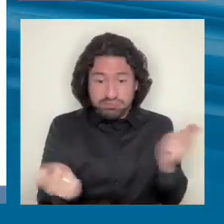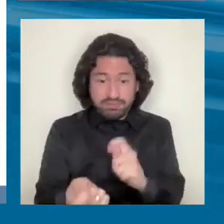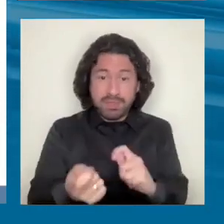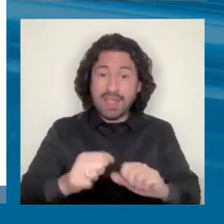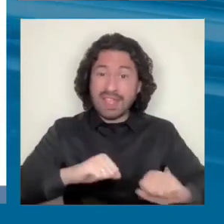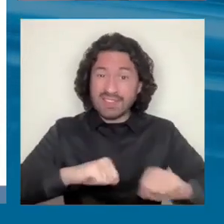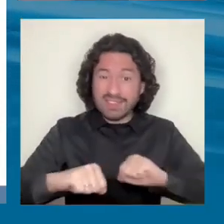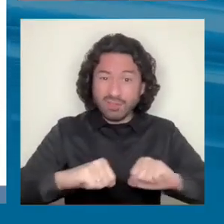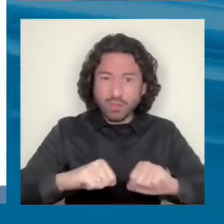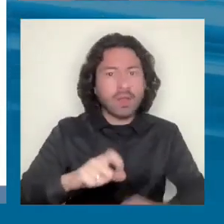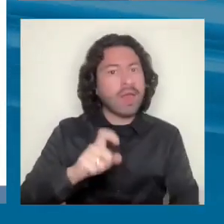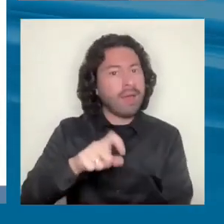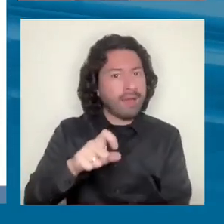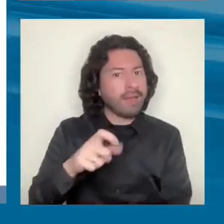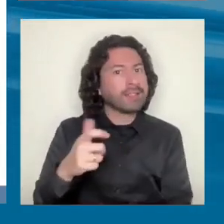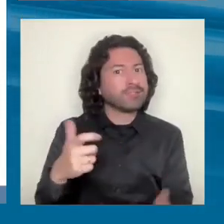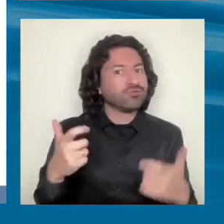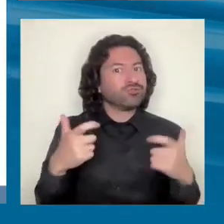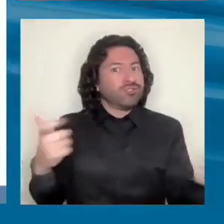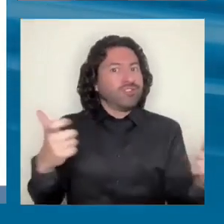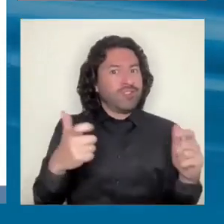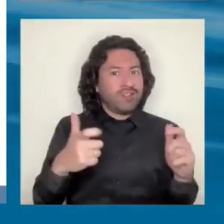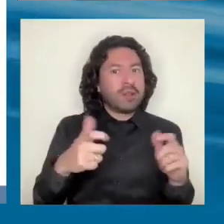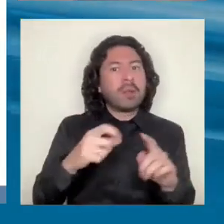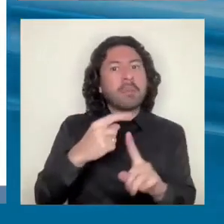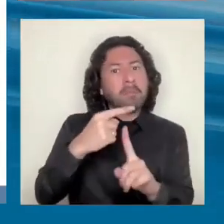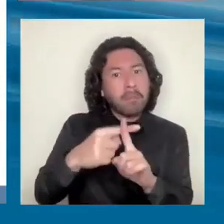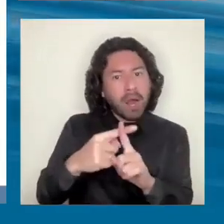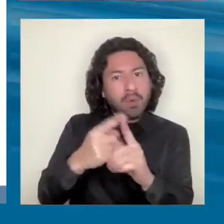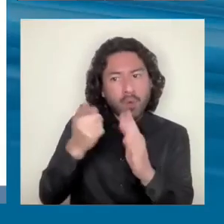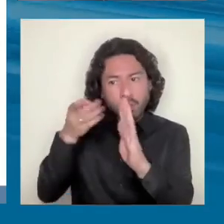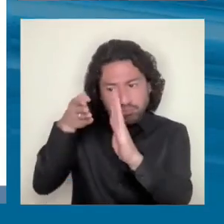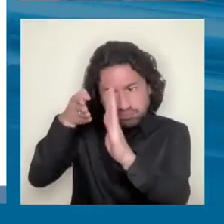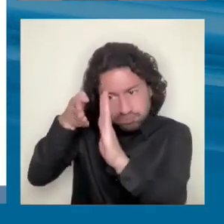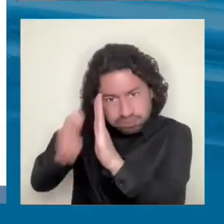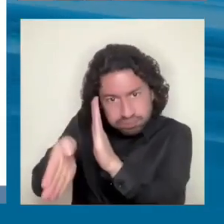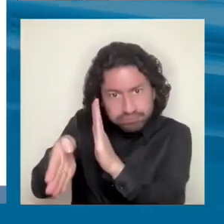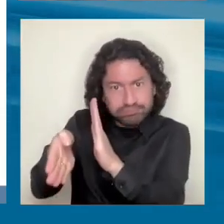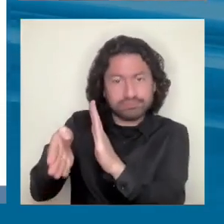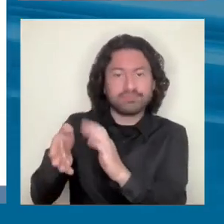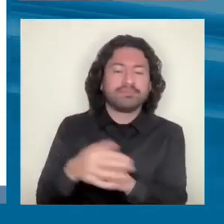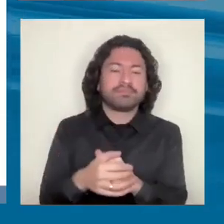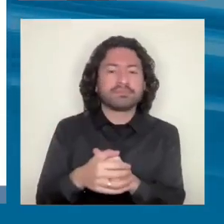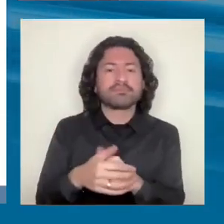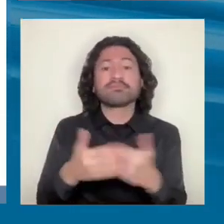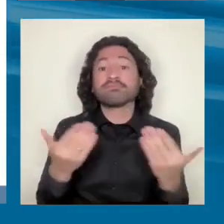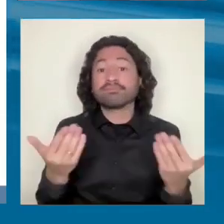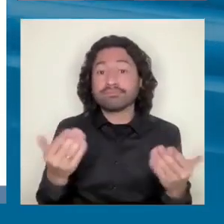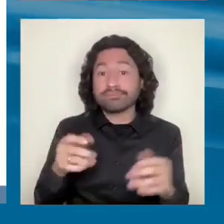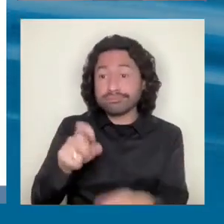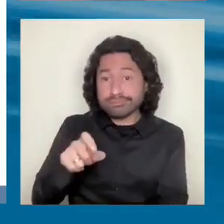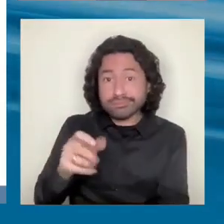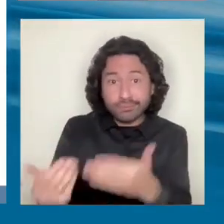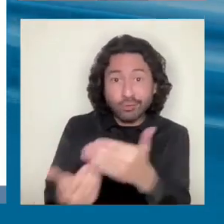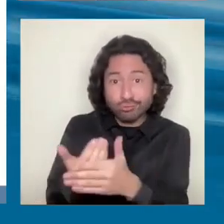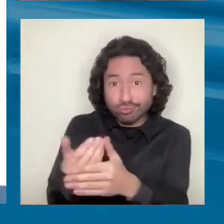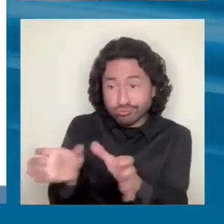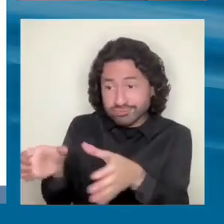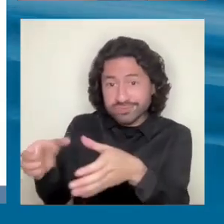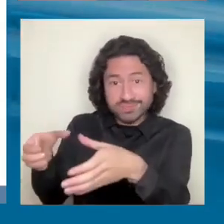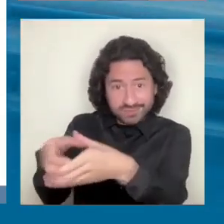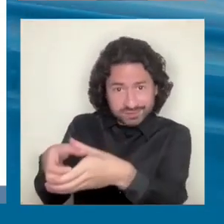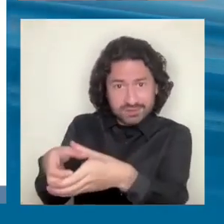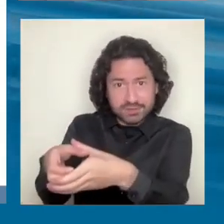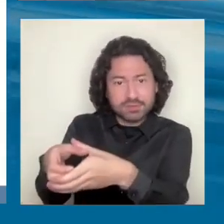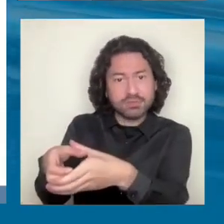aspectos generales, pero también profundizar en sectores. Se requiere la creación de nuevos sectores, pensemos en renovables,